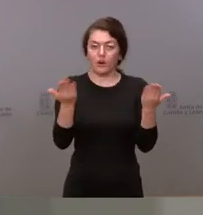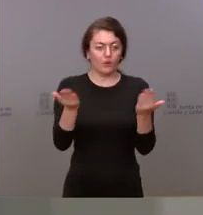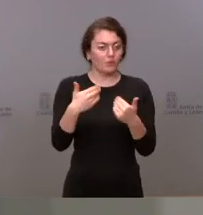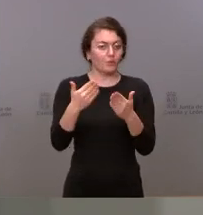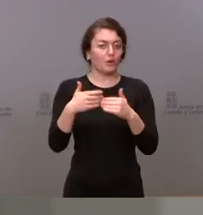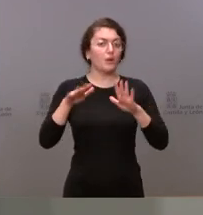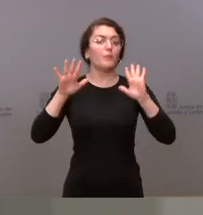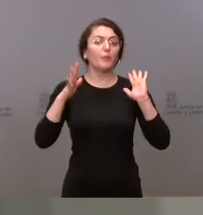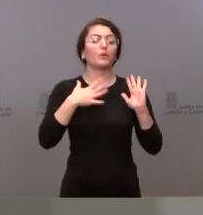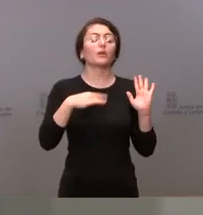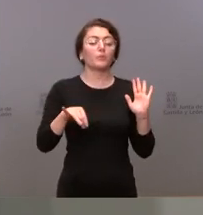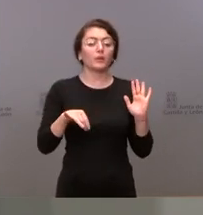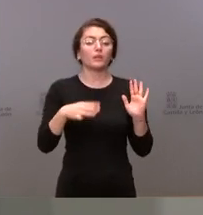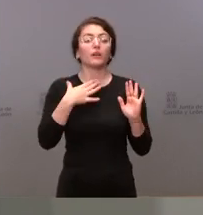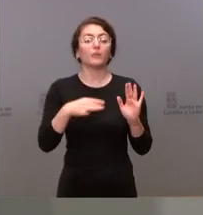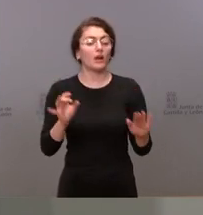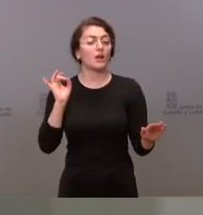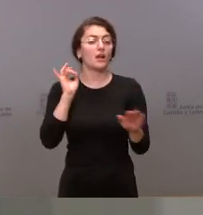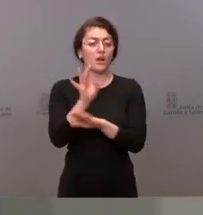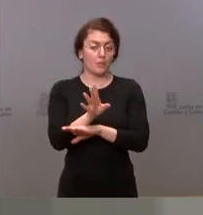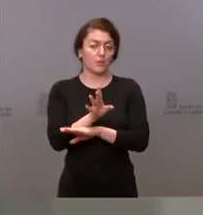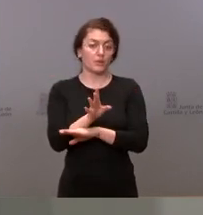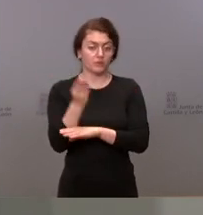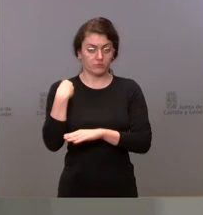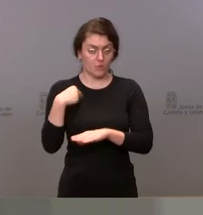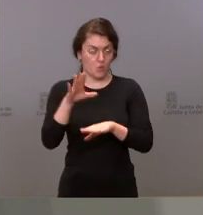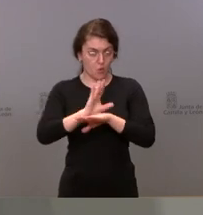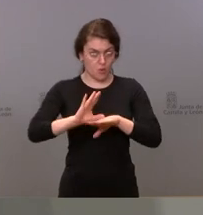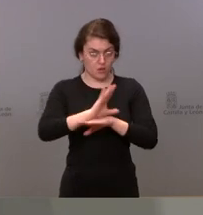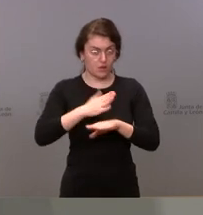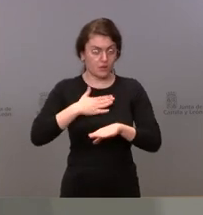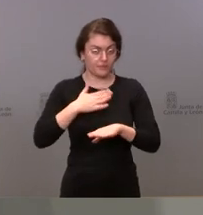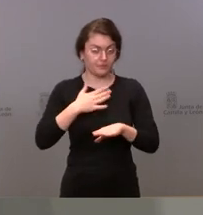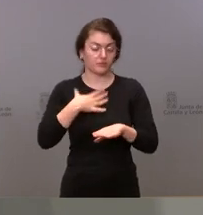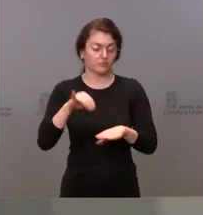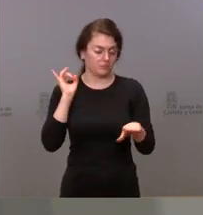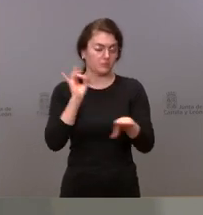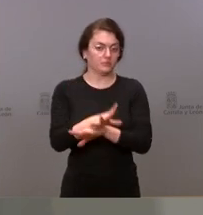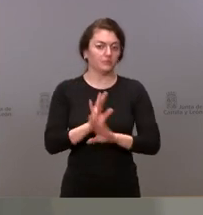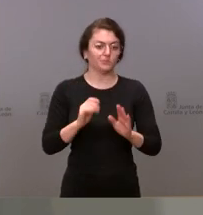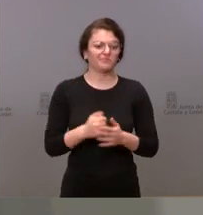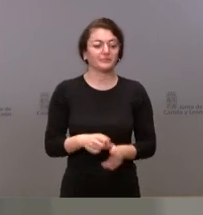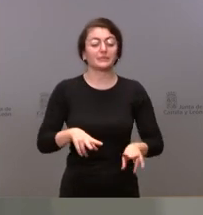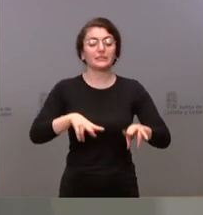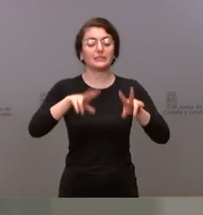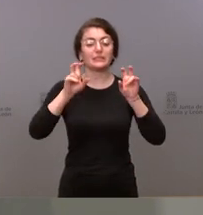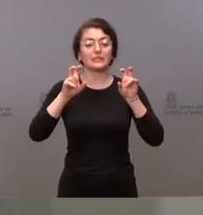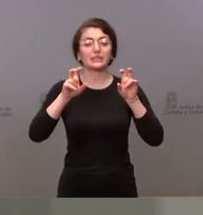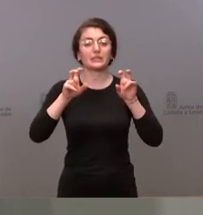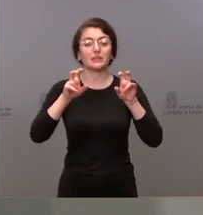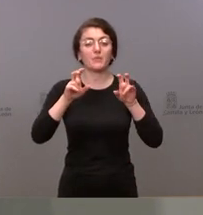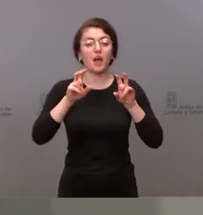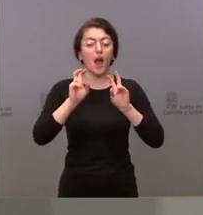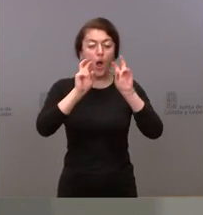podremos hacer llegar desde la consejería está a su disposición sin duda en relación con las cuencas mineras